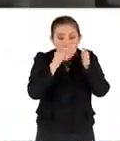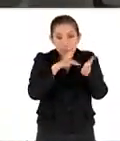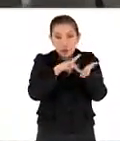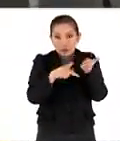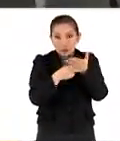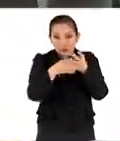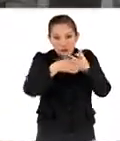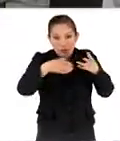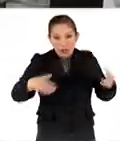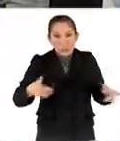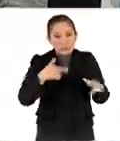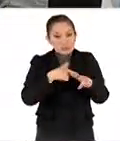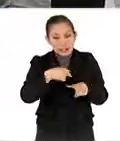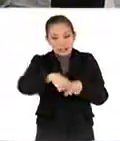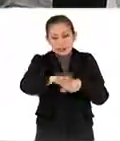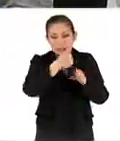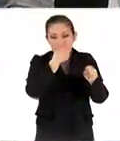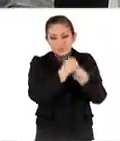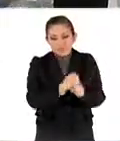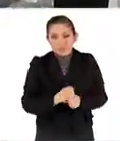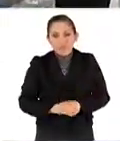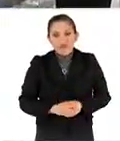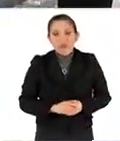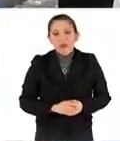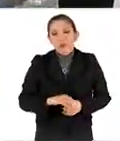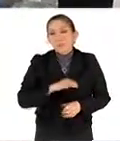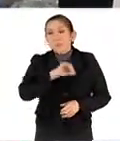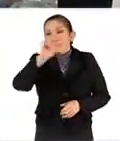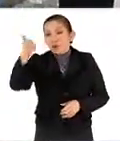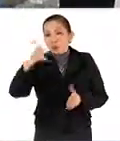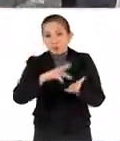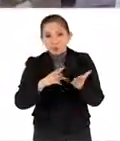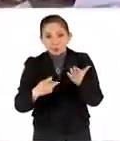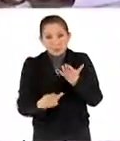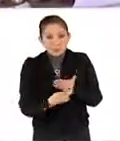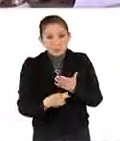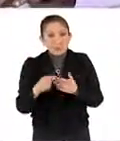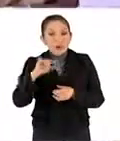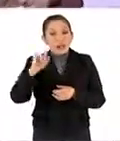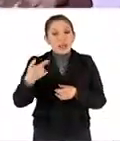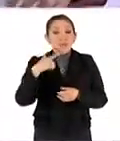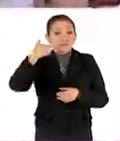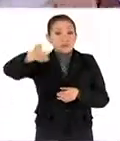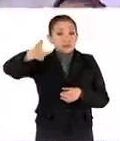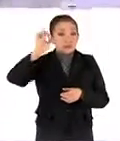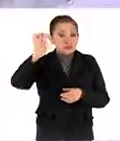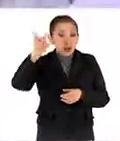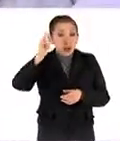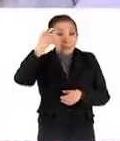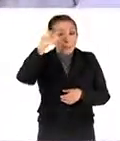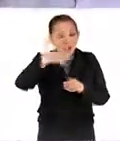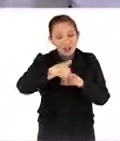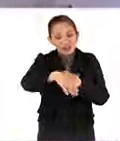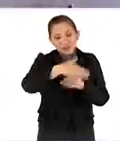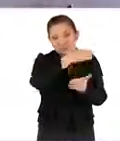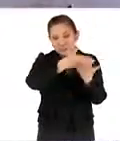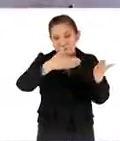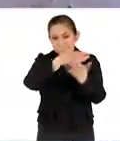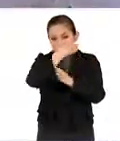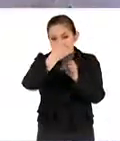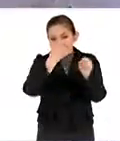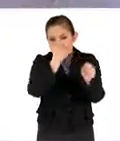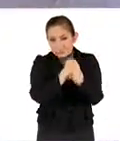proyectos que va a continuar este año. Este otro de ellos es esperemos que para mediados de año